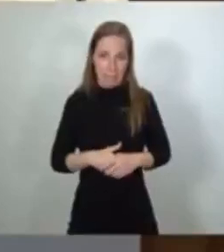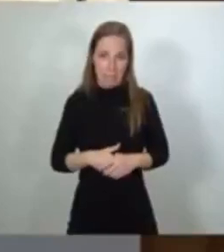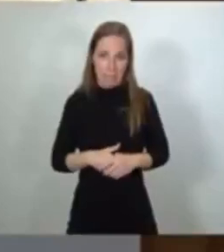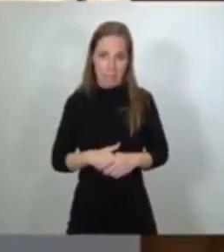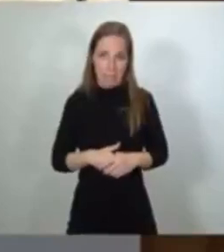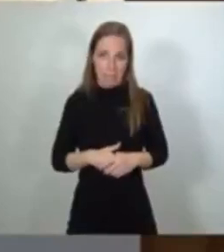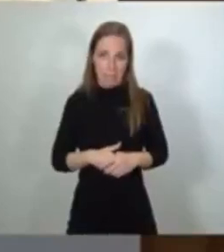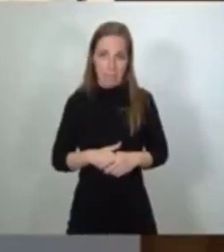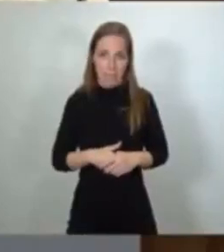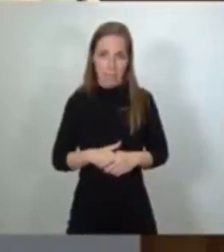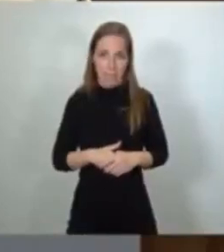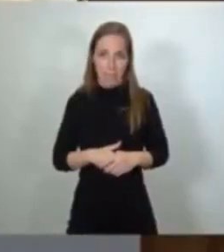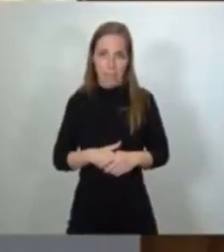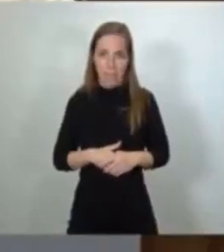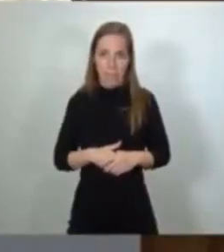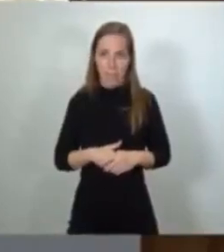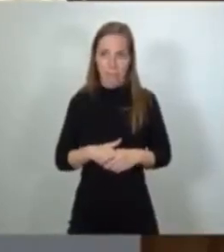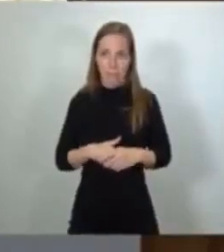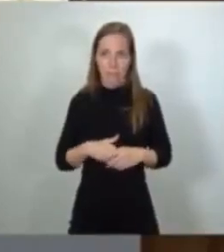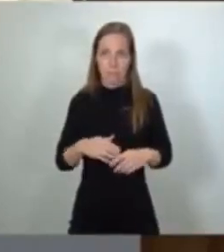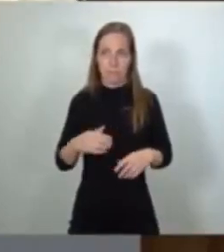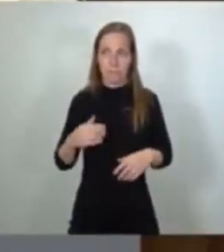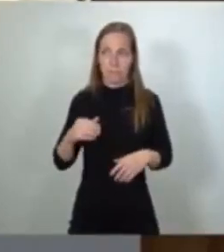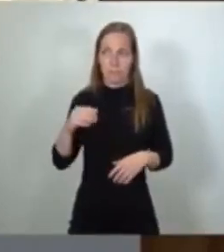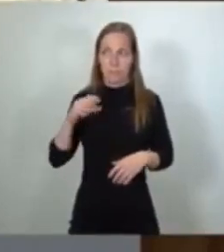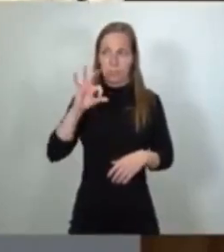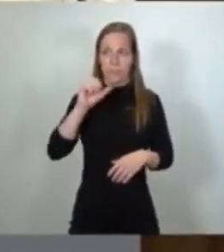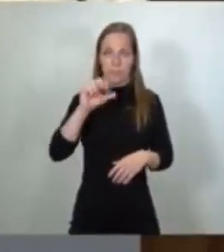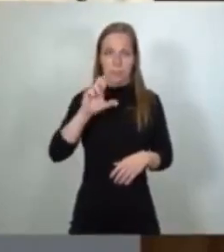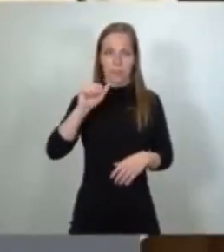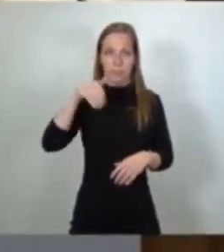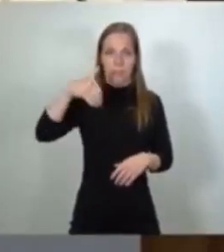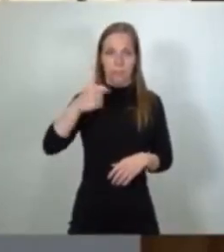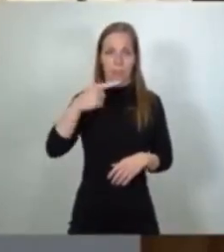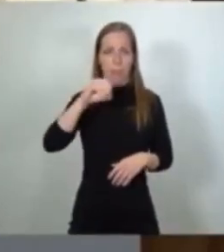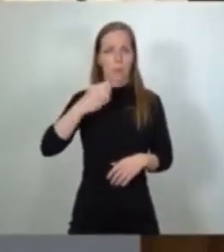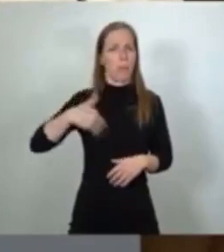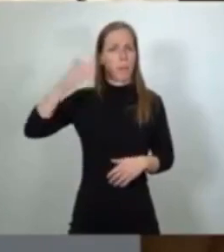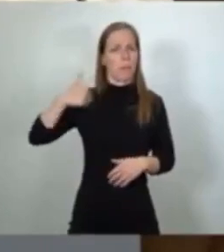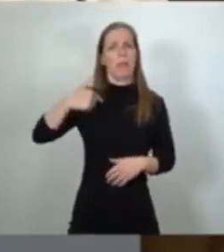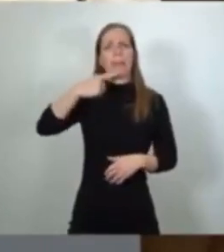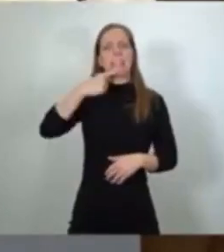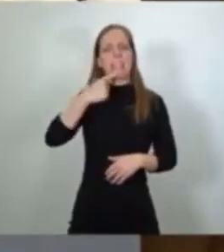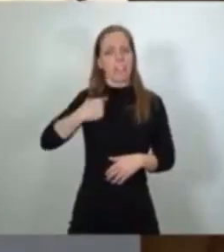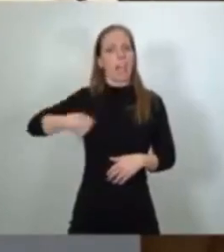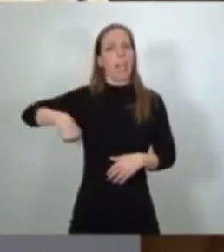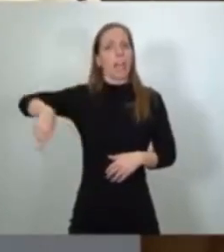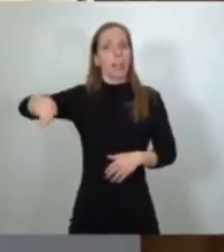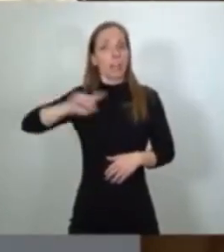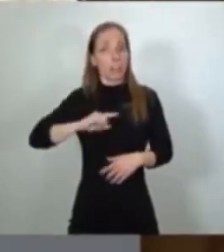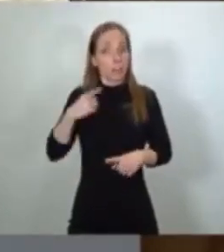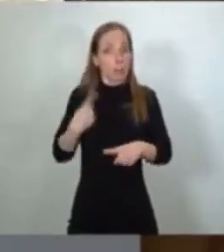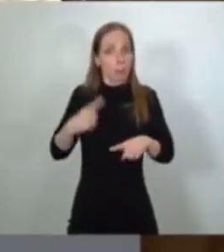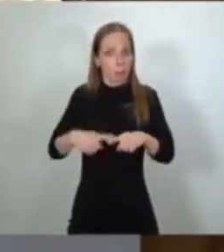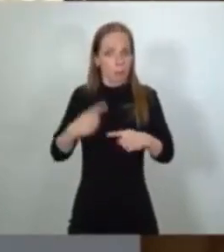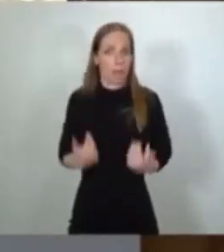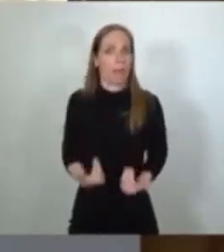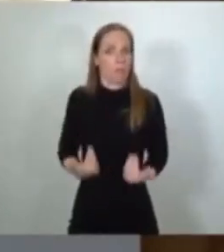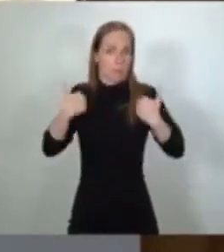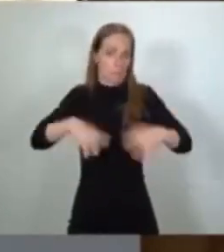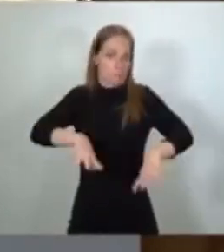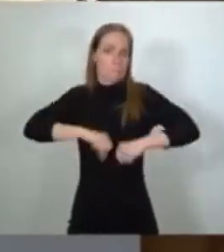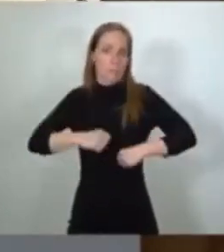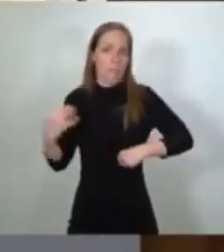Saramago dijo en una ocasión, somos la memoria que tenemos y la responsabilidad que asumimos. Esa